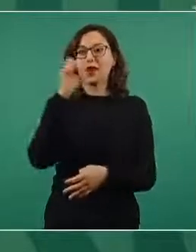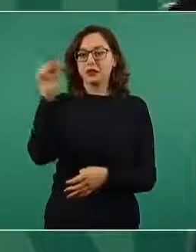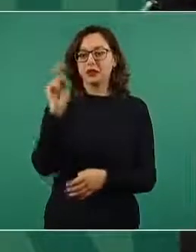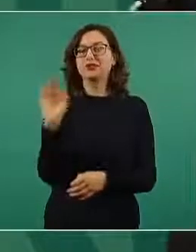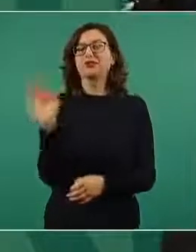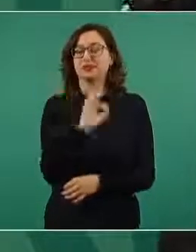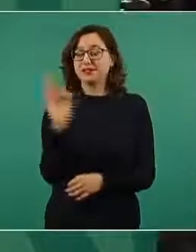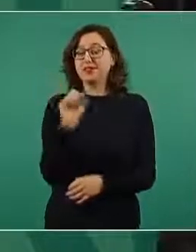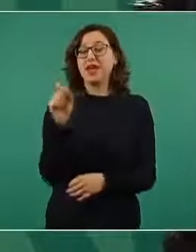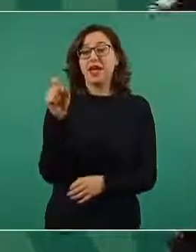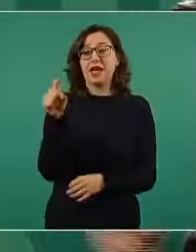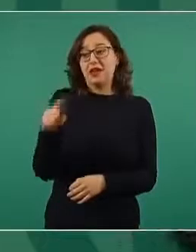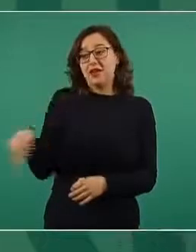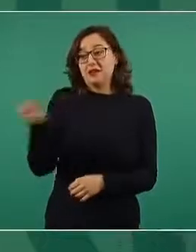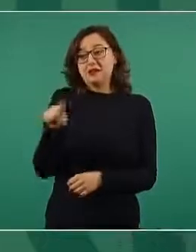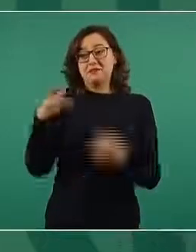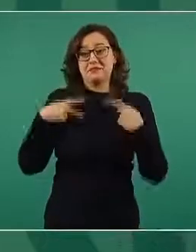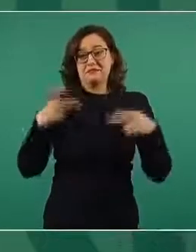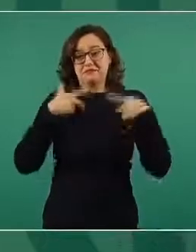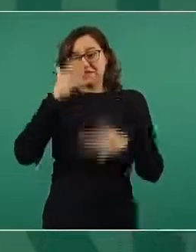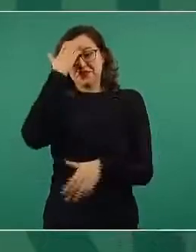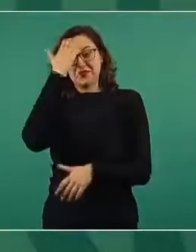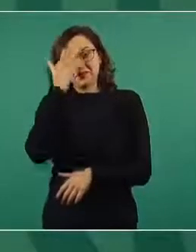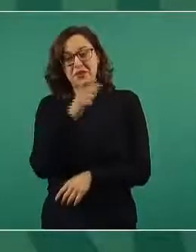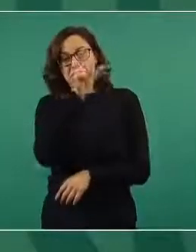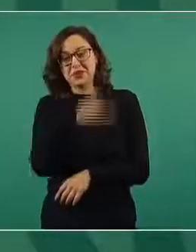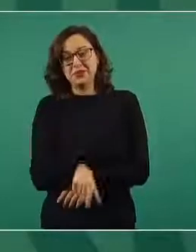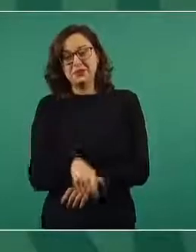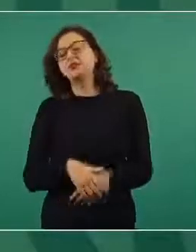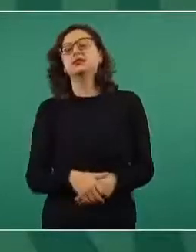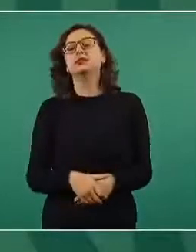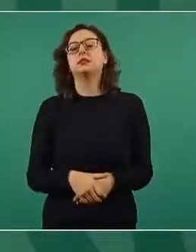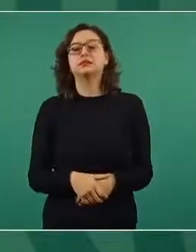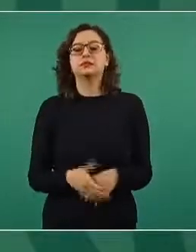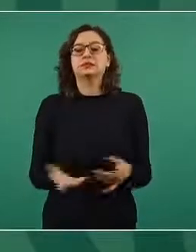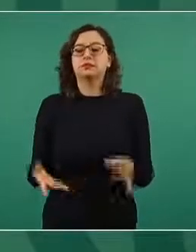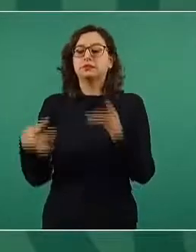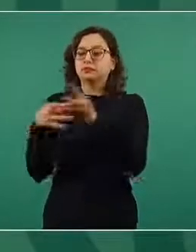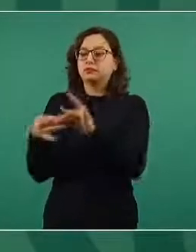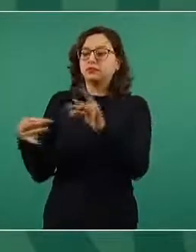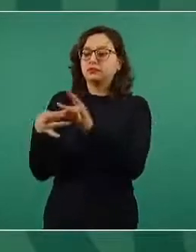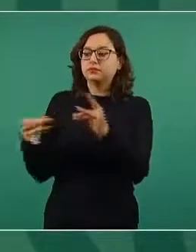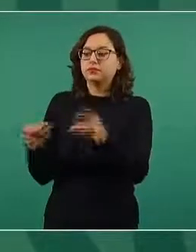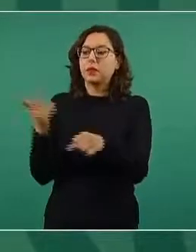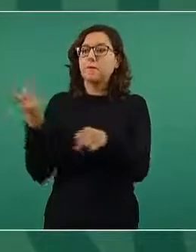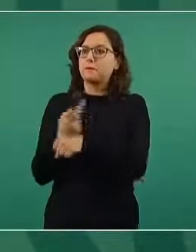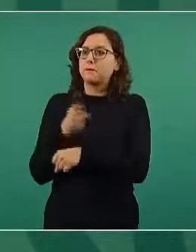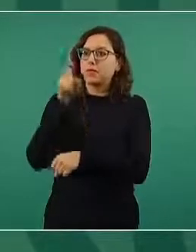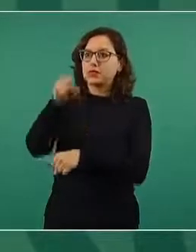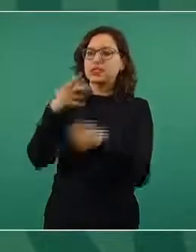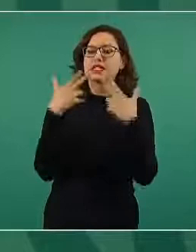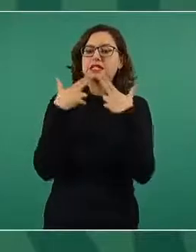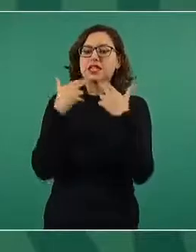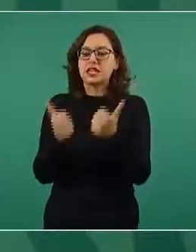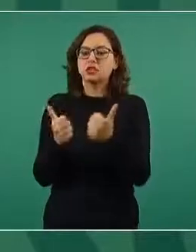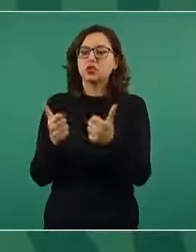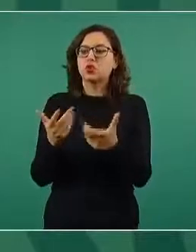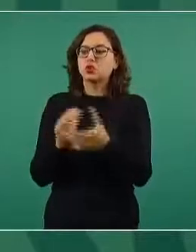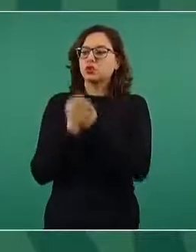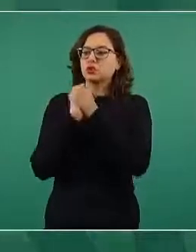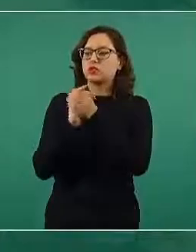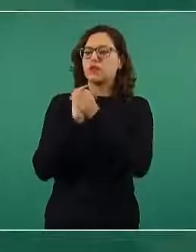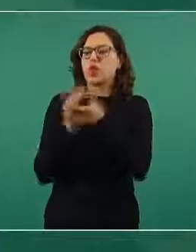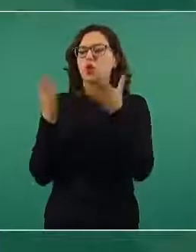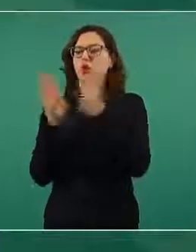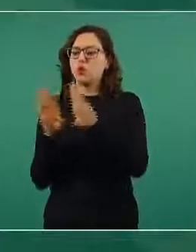conocen muy bien, para que les explique sobre esta situación